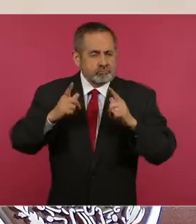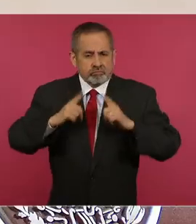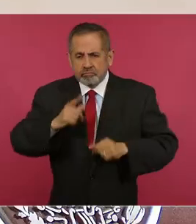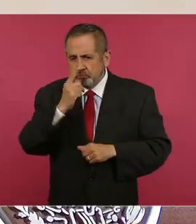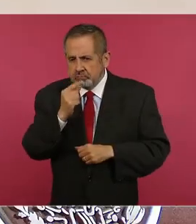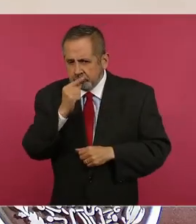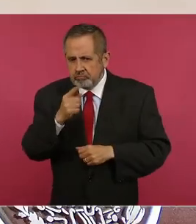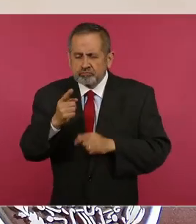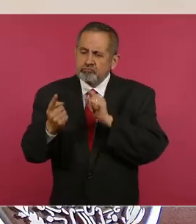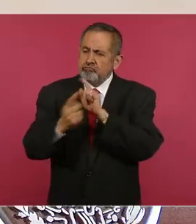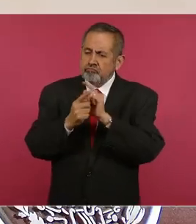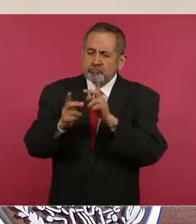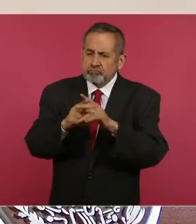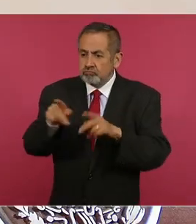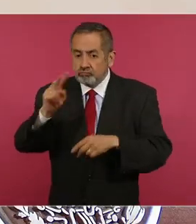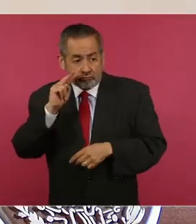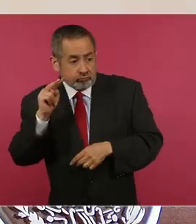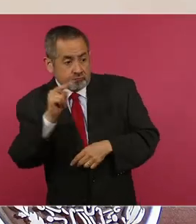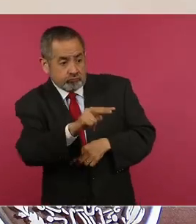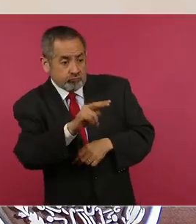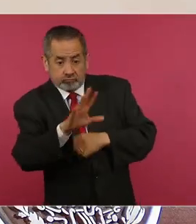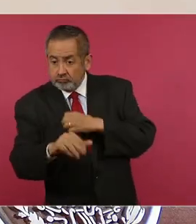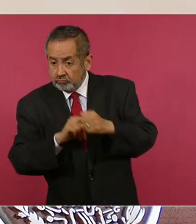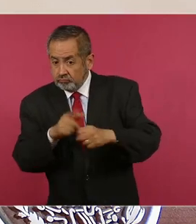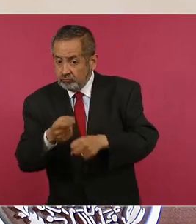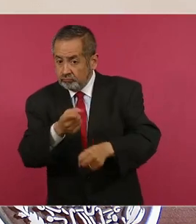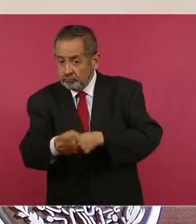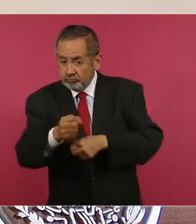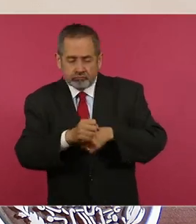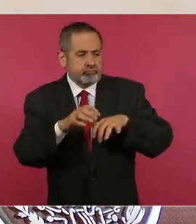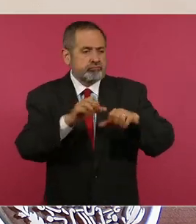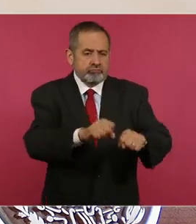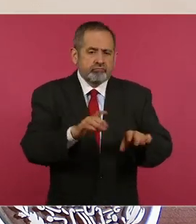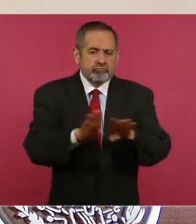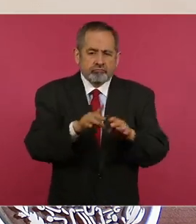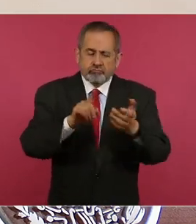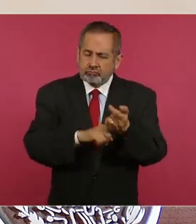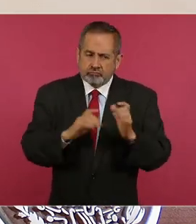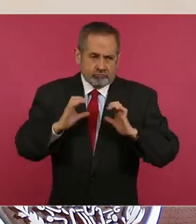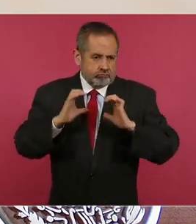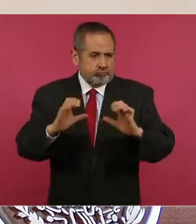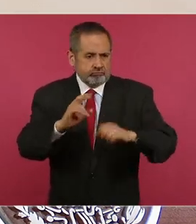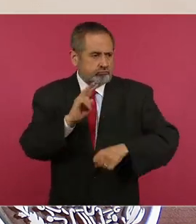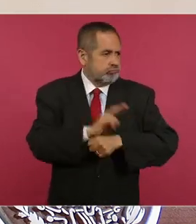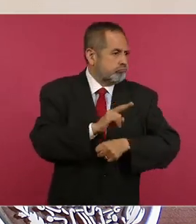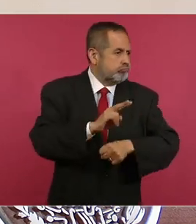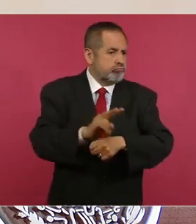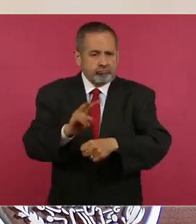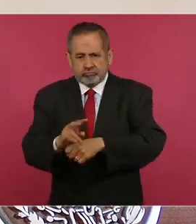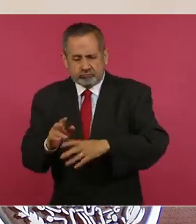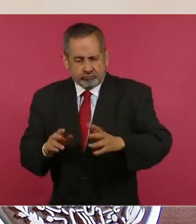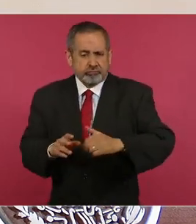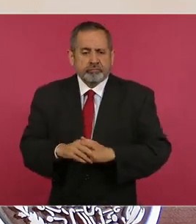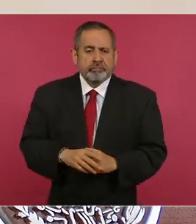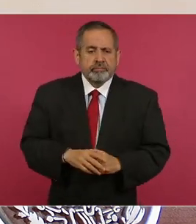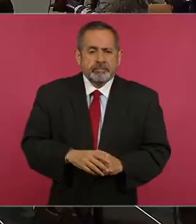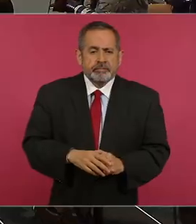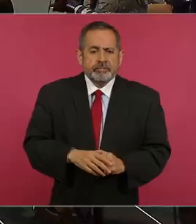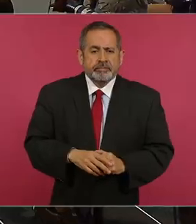considerar casos de maltrato animal como potenciales detonantes de otros delitos.